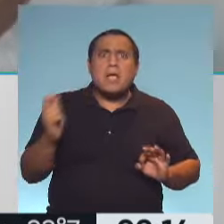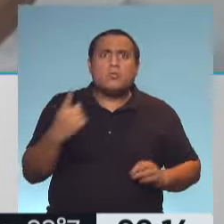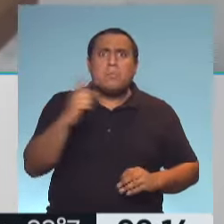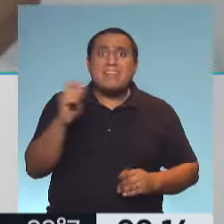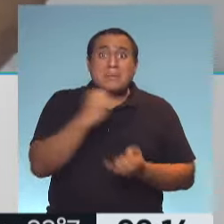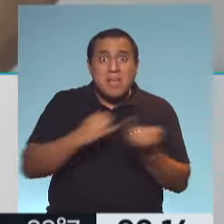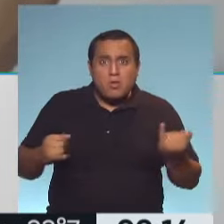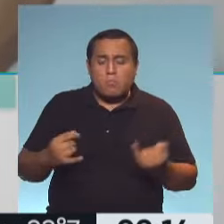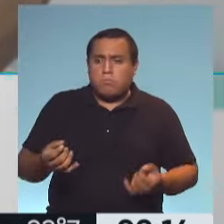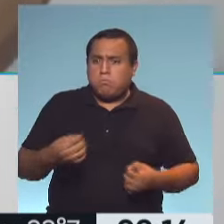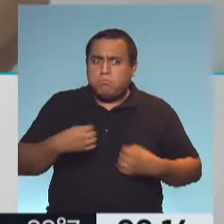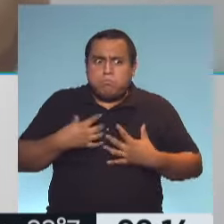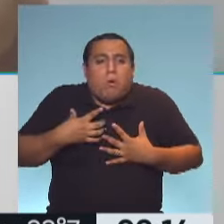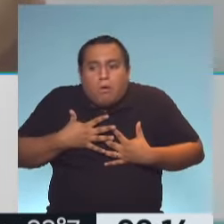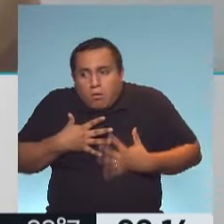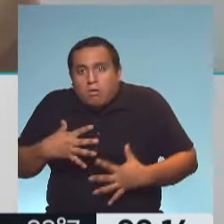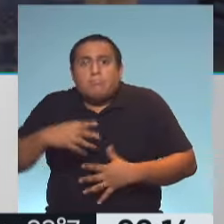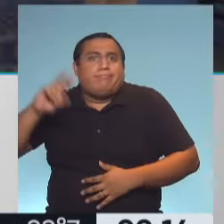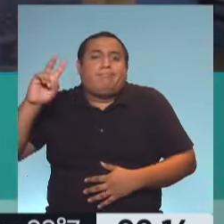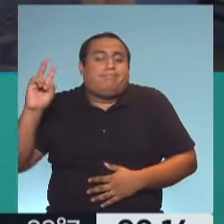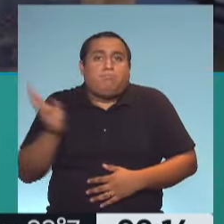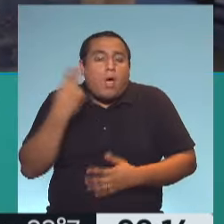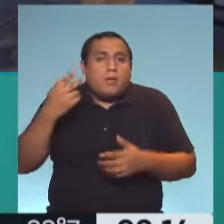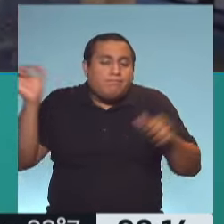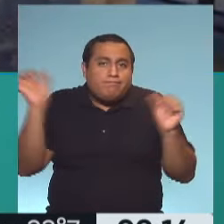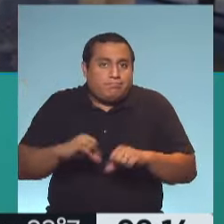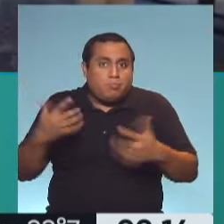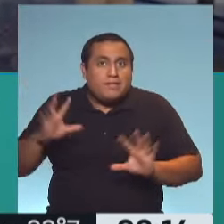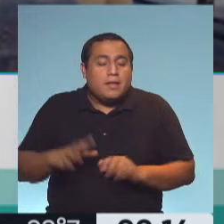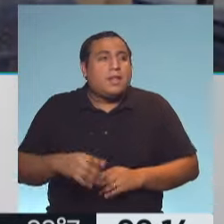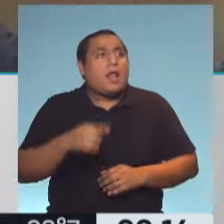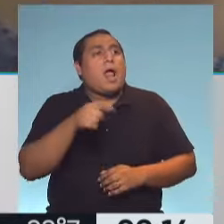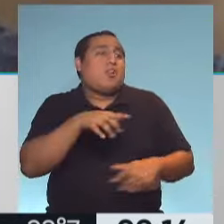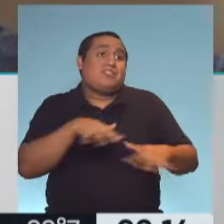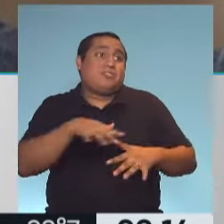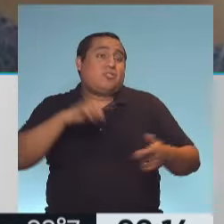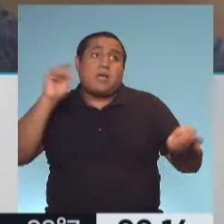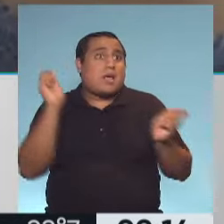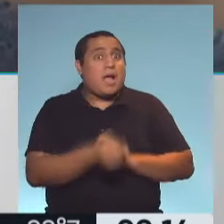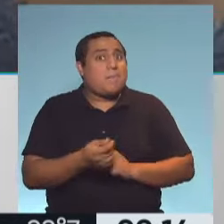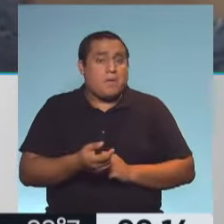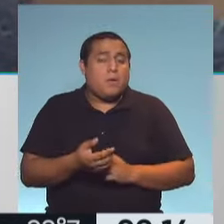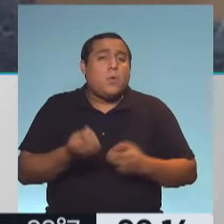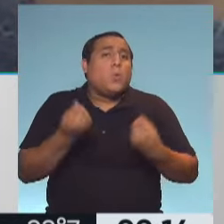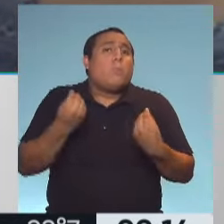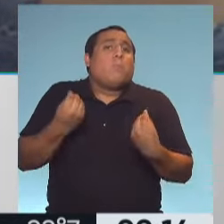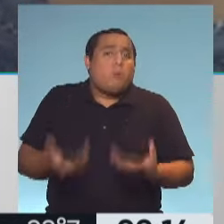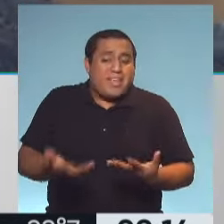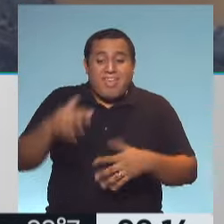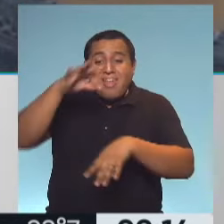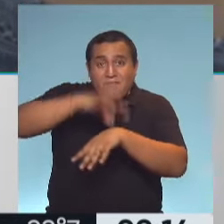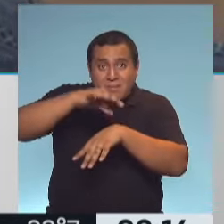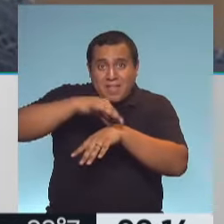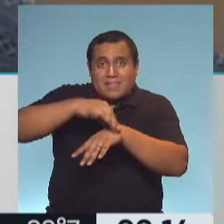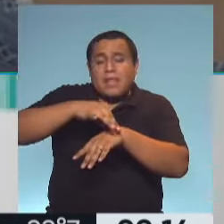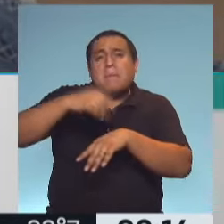justamente tener graves consecuencias. Sí, cambia, Mario, cambia el panorama. Cambia el panorama porque esta es una enfermedad que hasta ahora